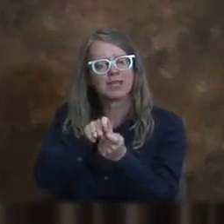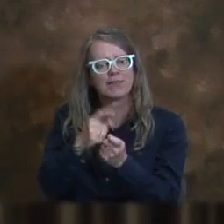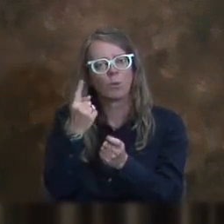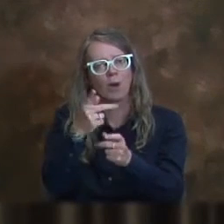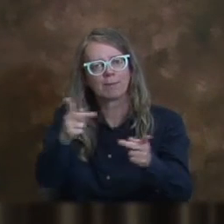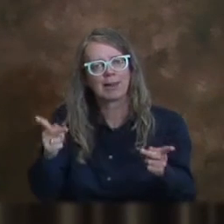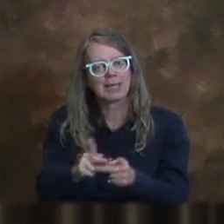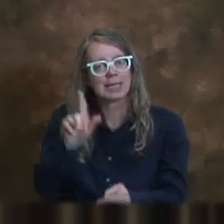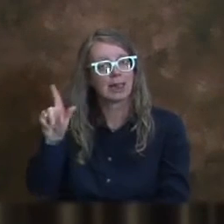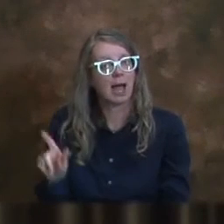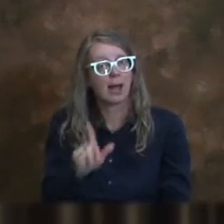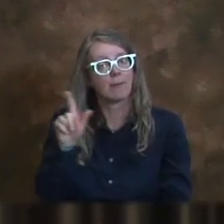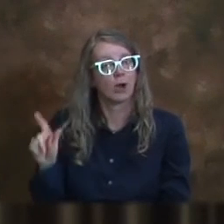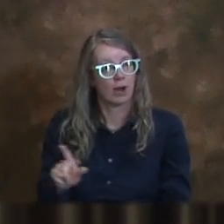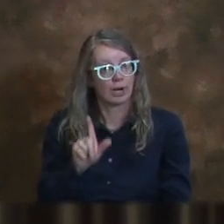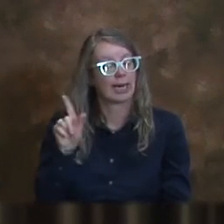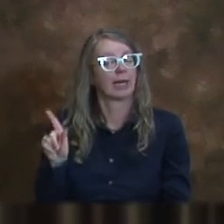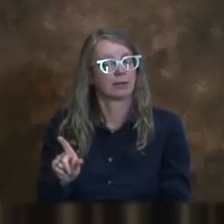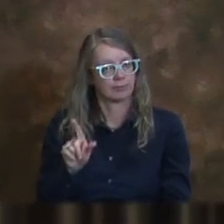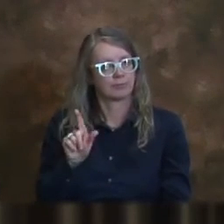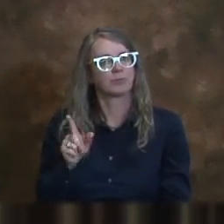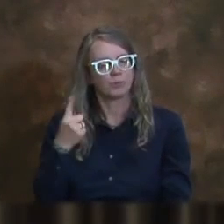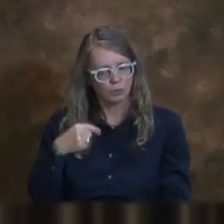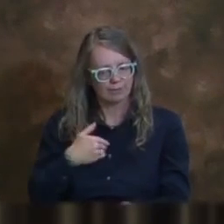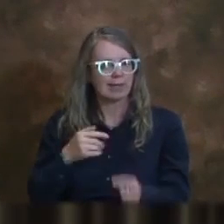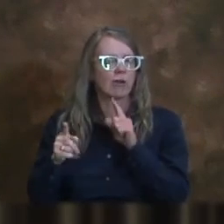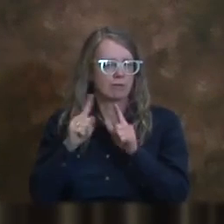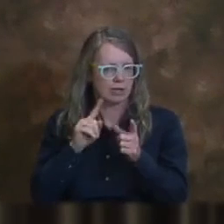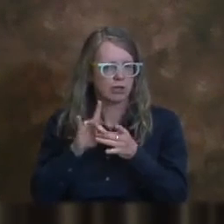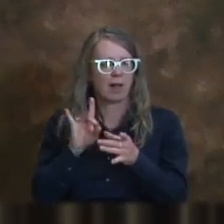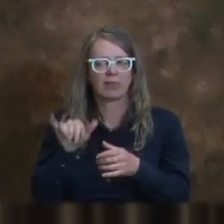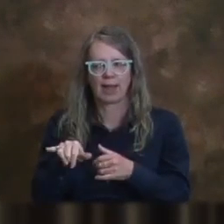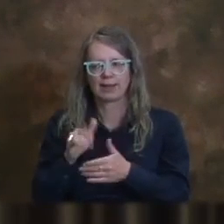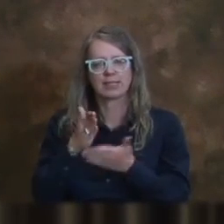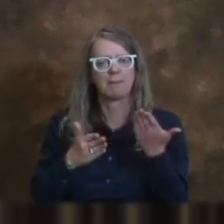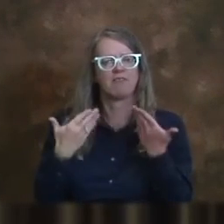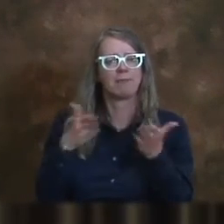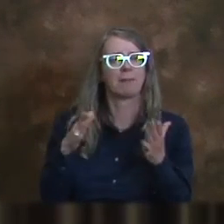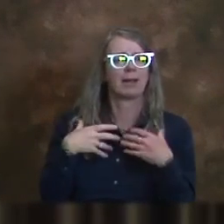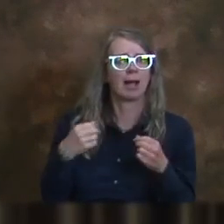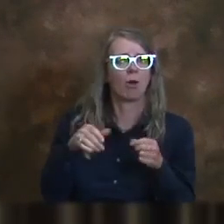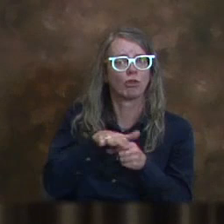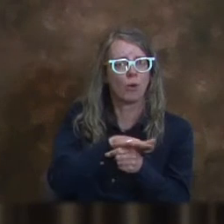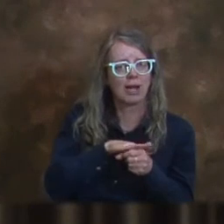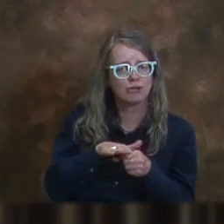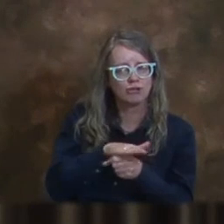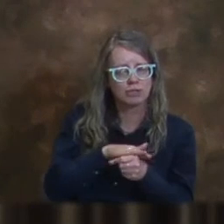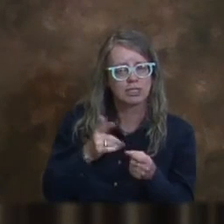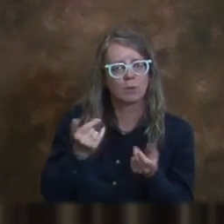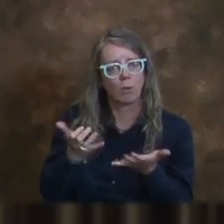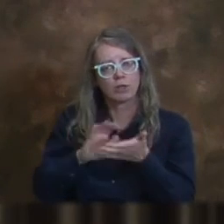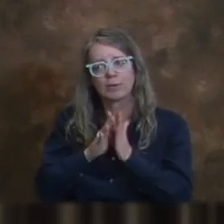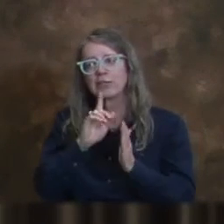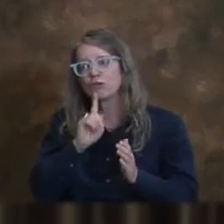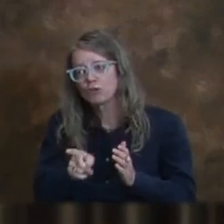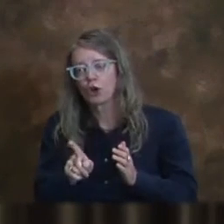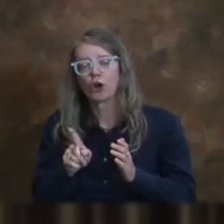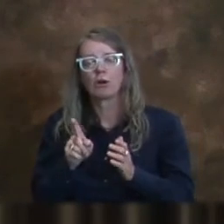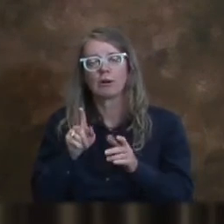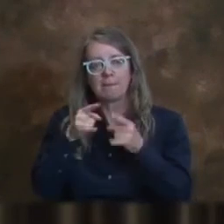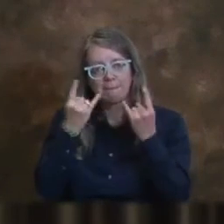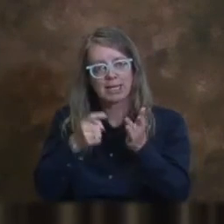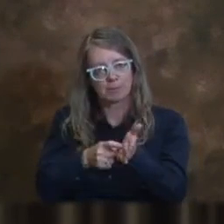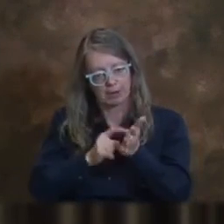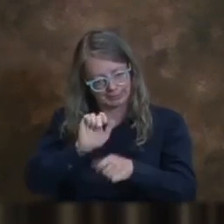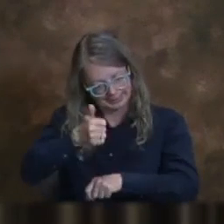queremos asegurarnos porque esa es nuestra conversación que tenemos a diario en algunos de los lugares de salud pública. Queremos seguir